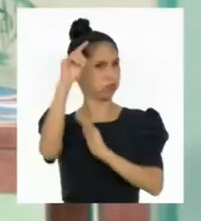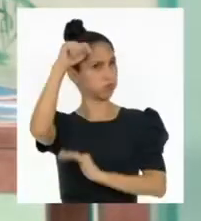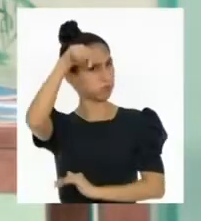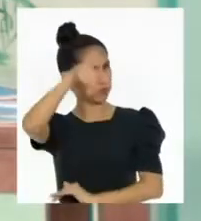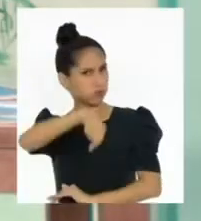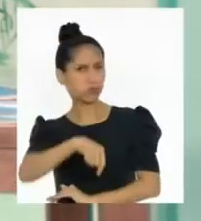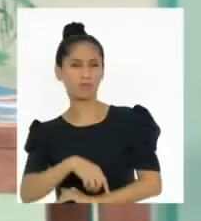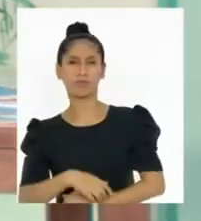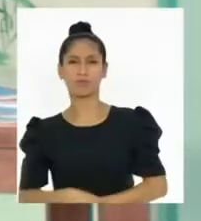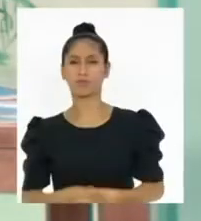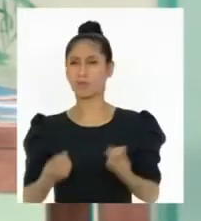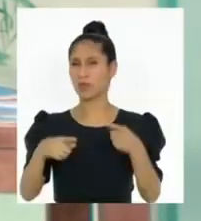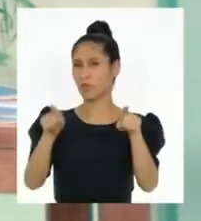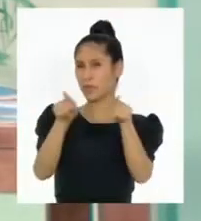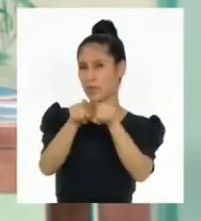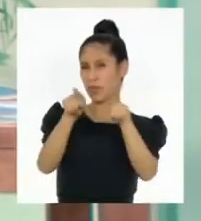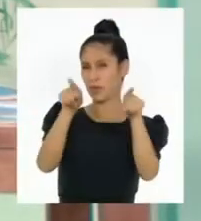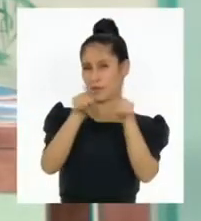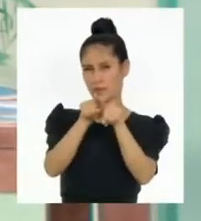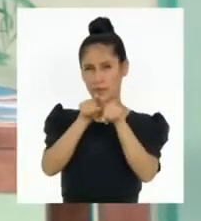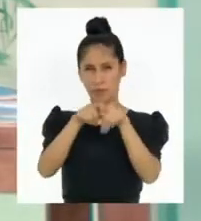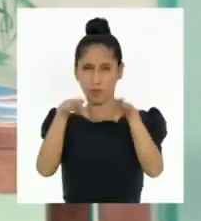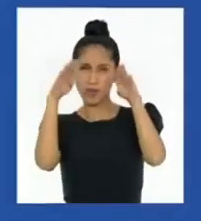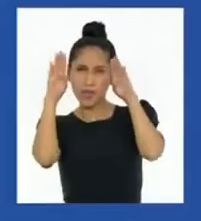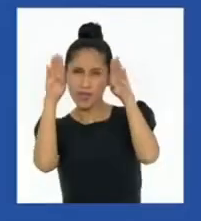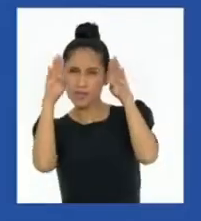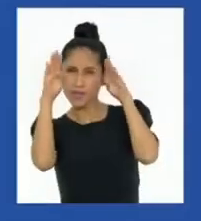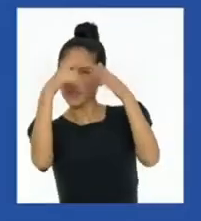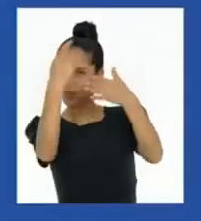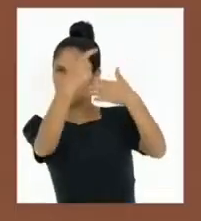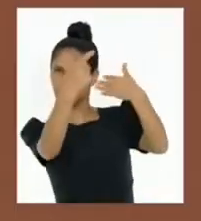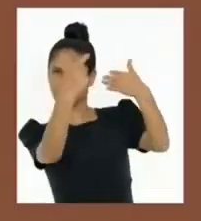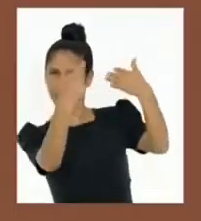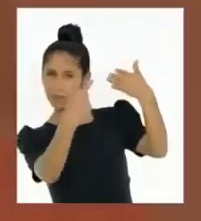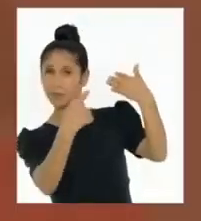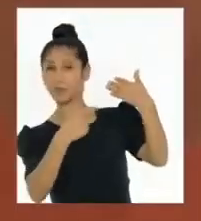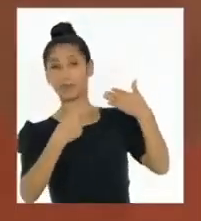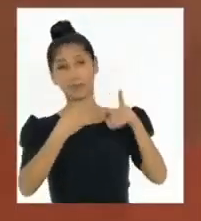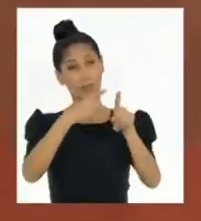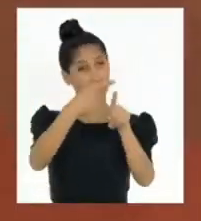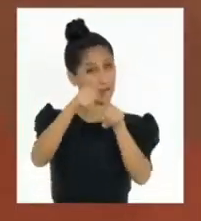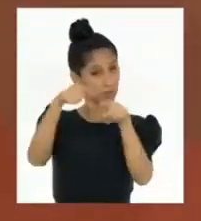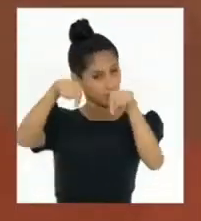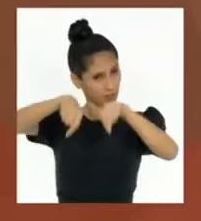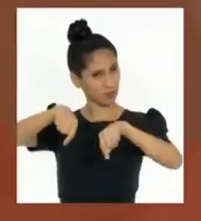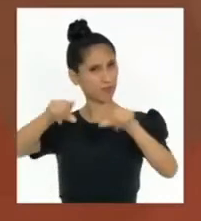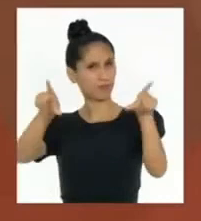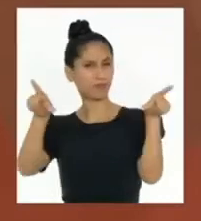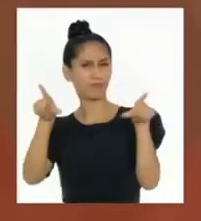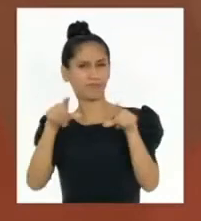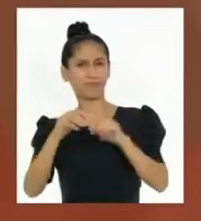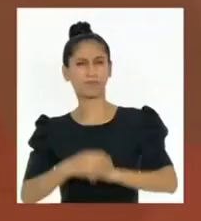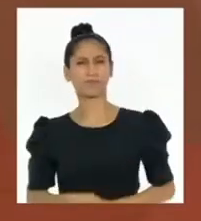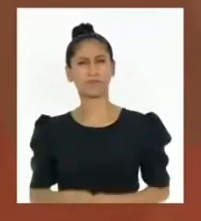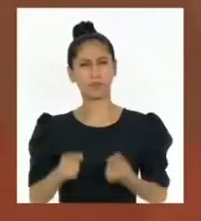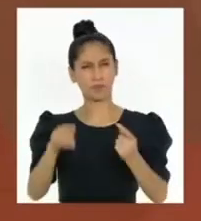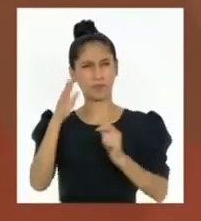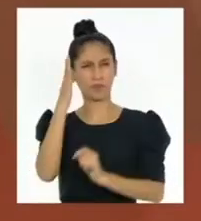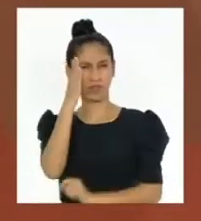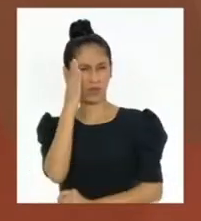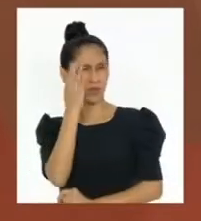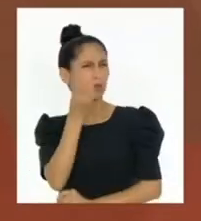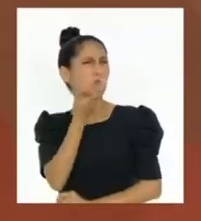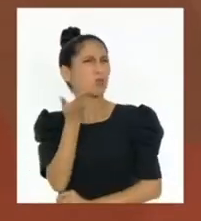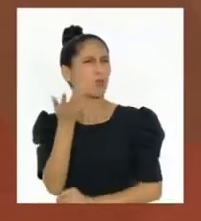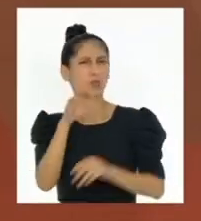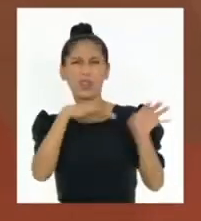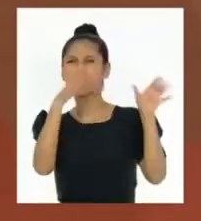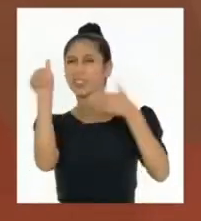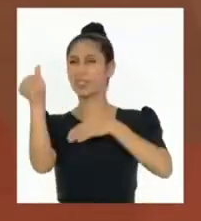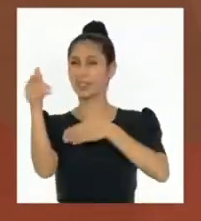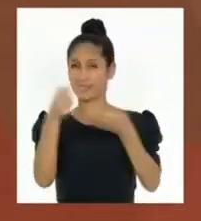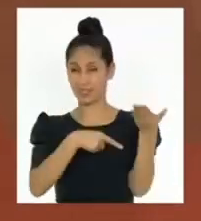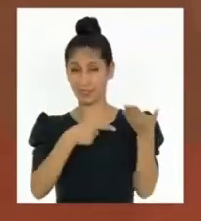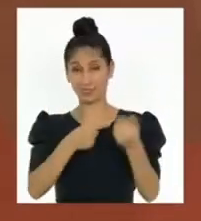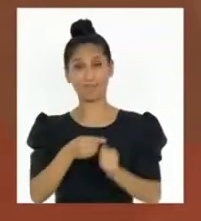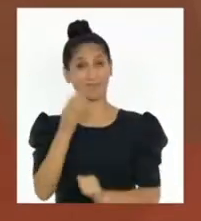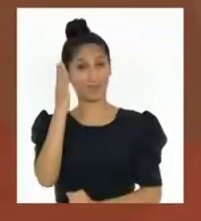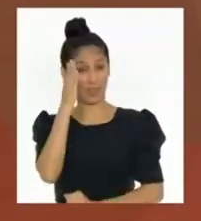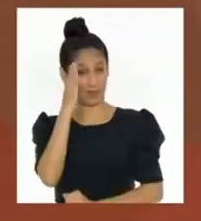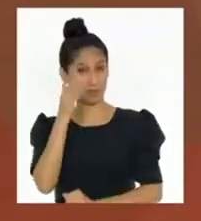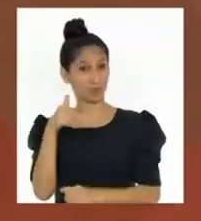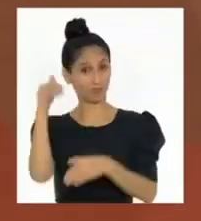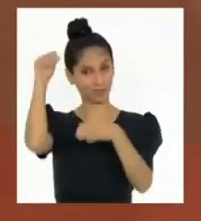entender y atender los problemas actuales de nuestra sociedad. Sabemos que un mecanismo para hacerlo es el voto, pero nos